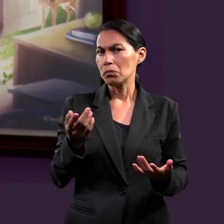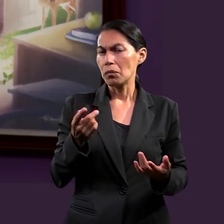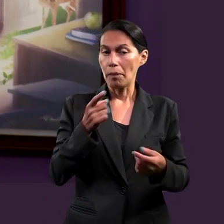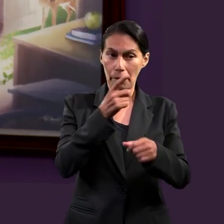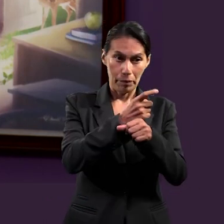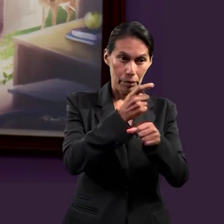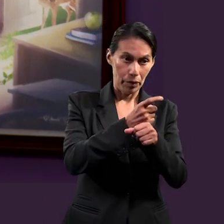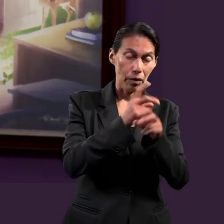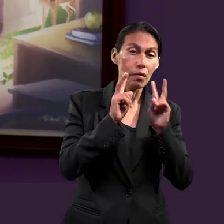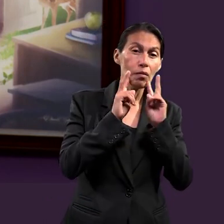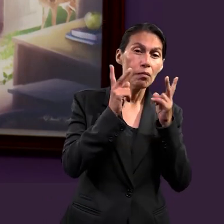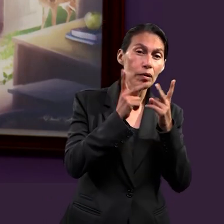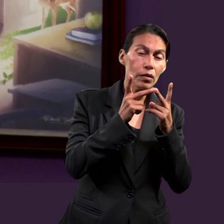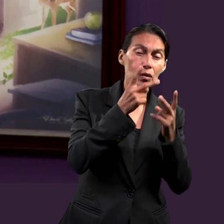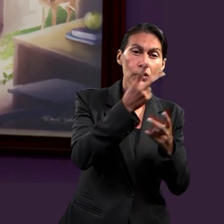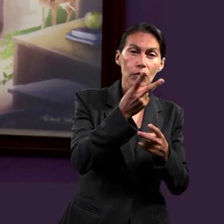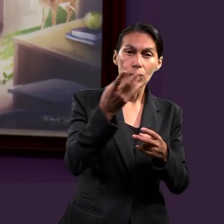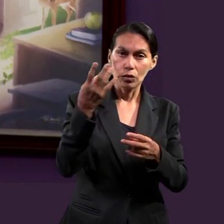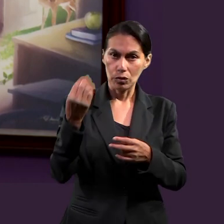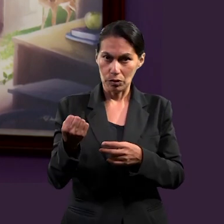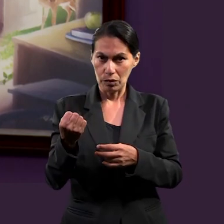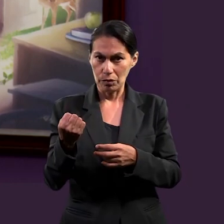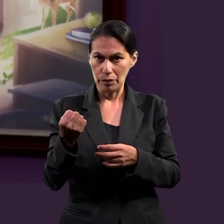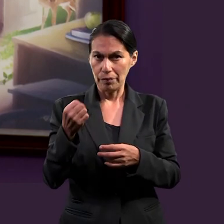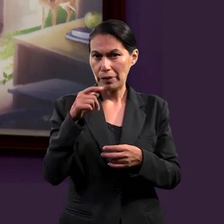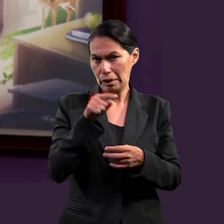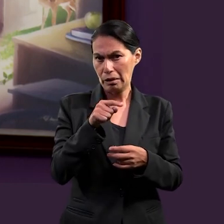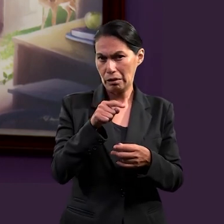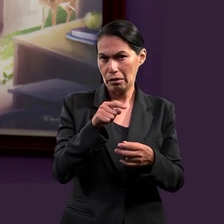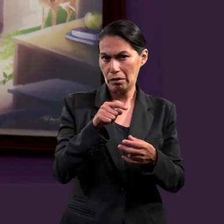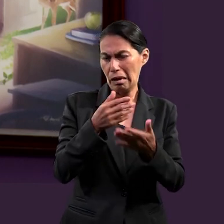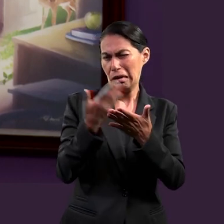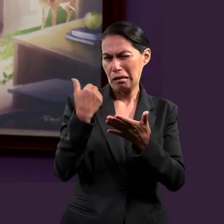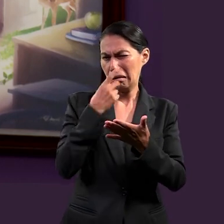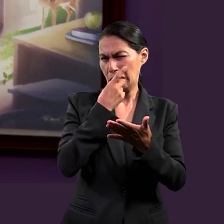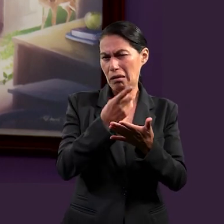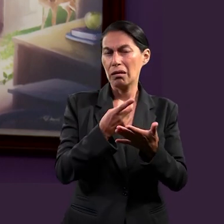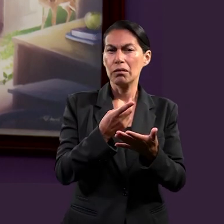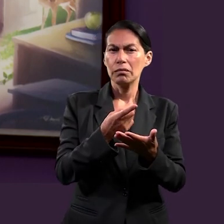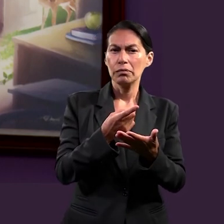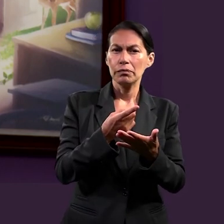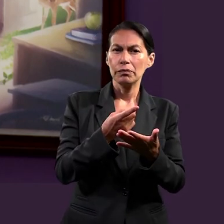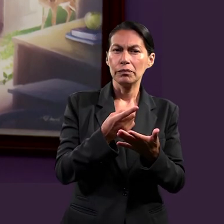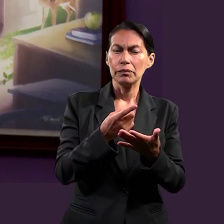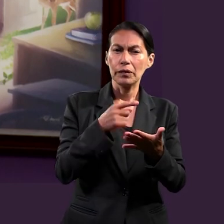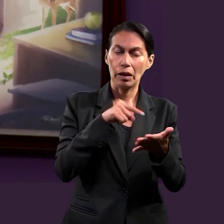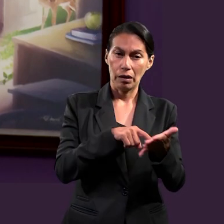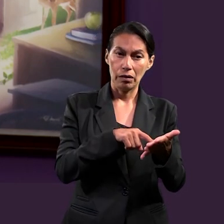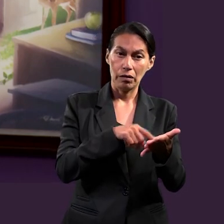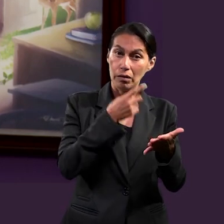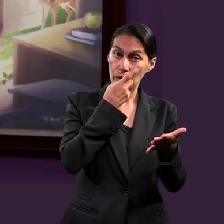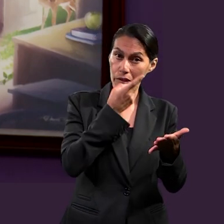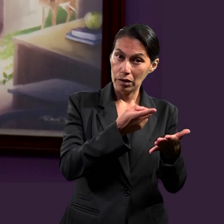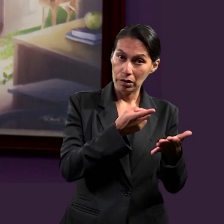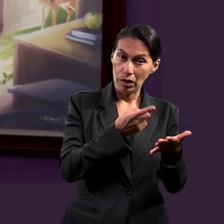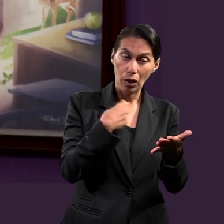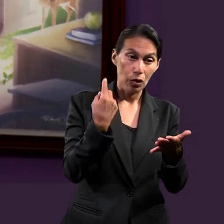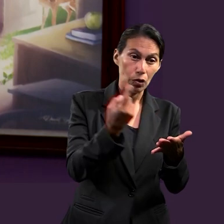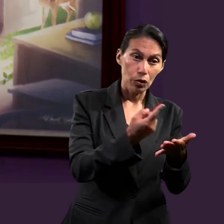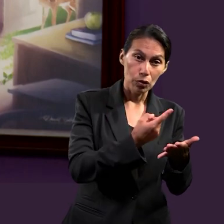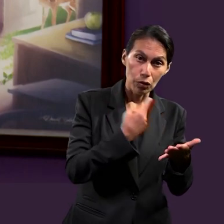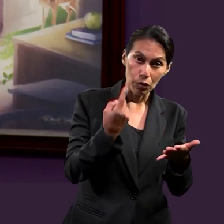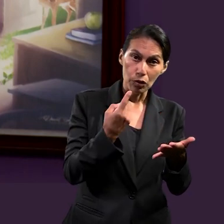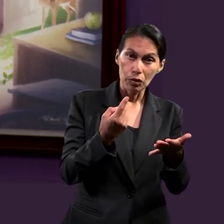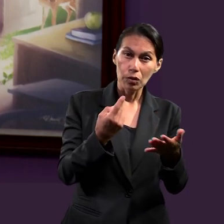en Primera de Pedro 2.9, que anteriormente habíamos, bueno, yo la cité, nos menciona que al momento que